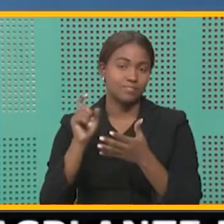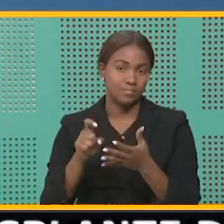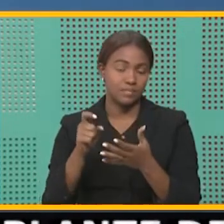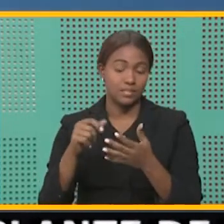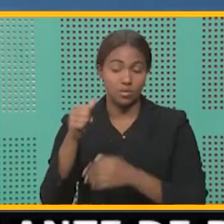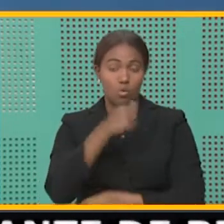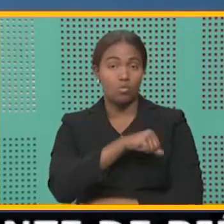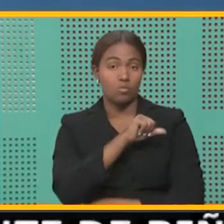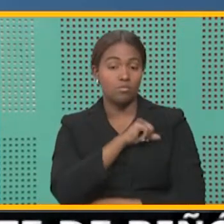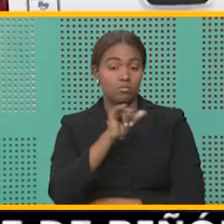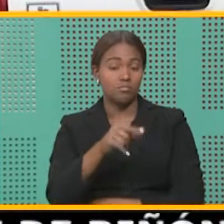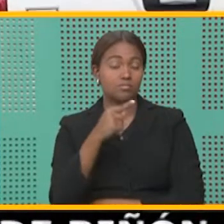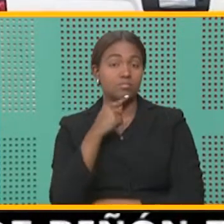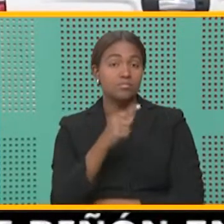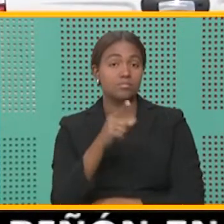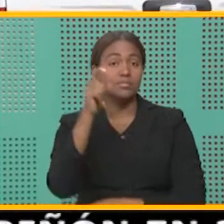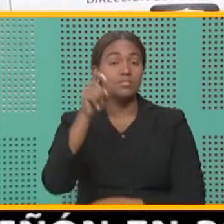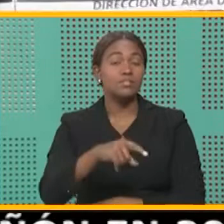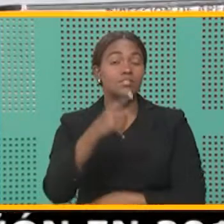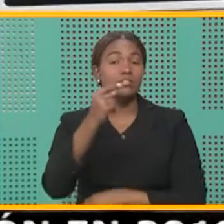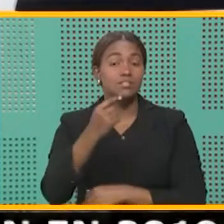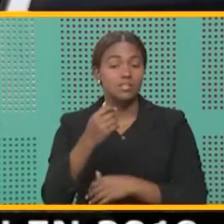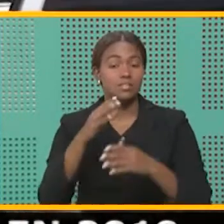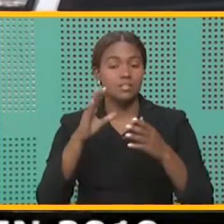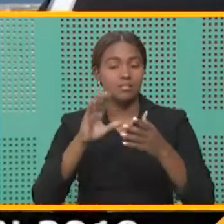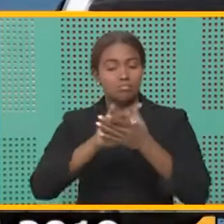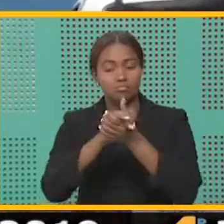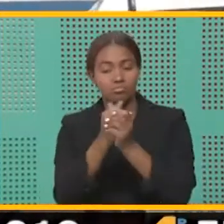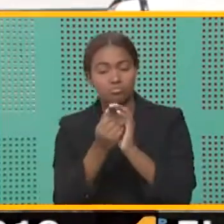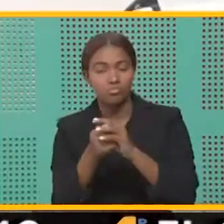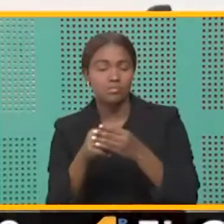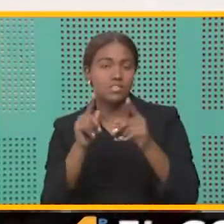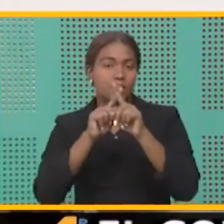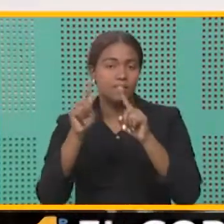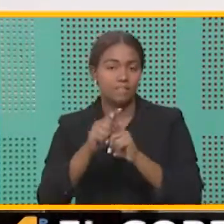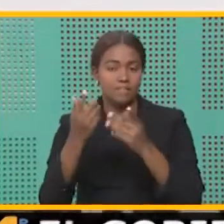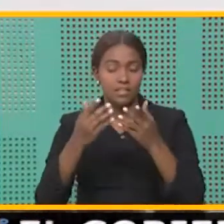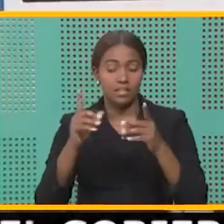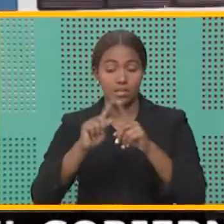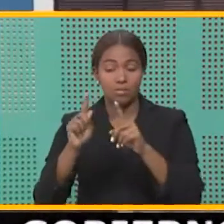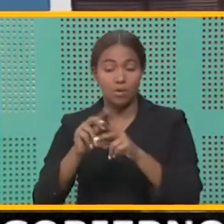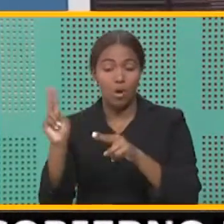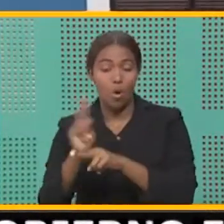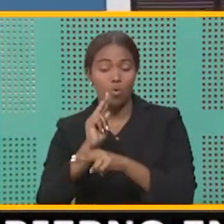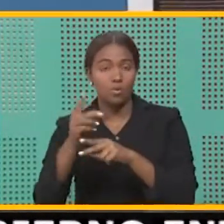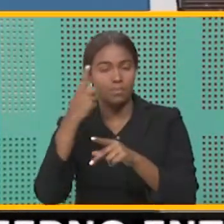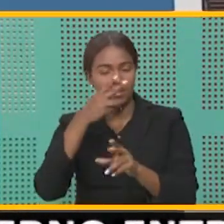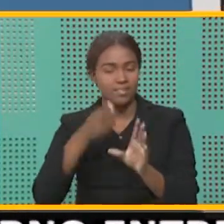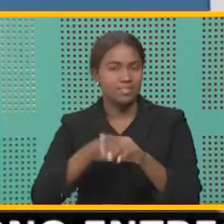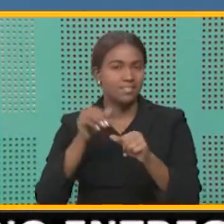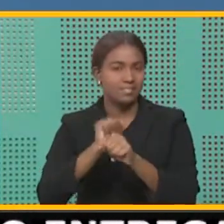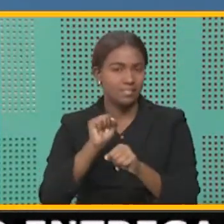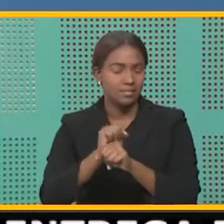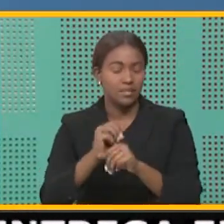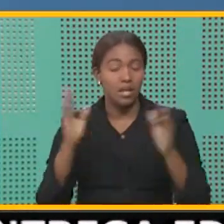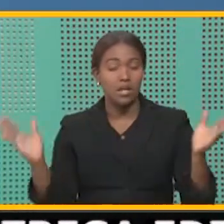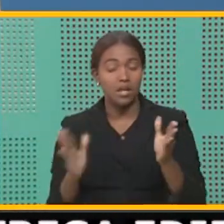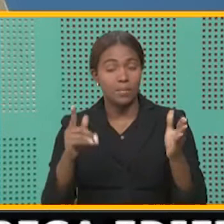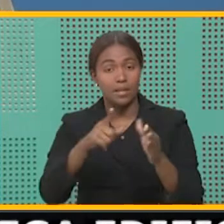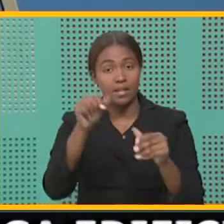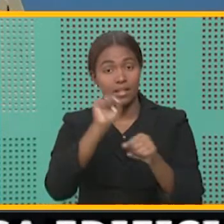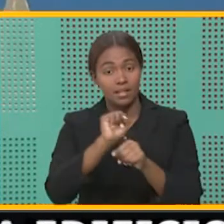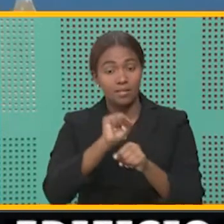sanitaria detalló que es necesario higienizar superficies y objetos en el área de trabajo, motivar a los